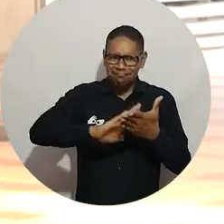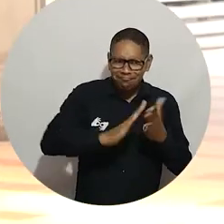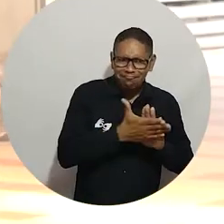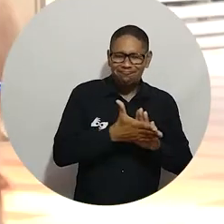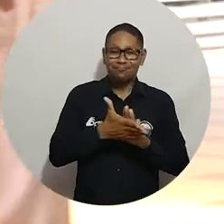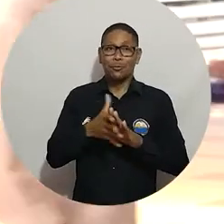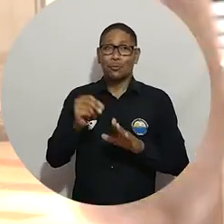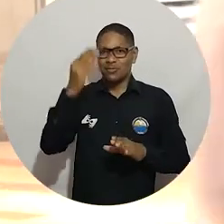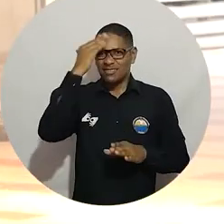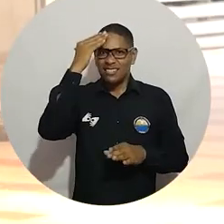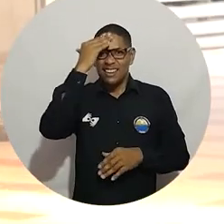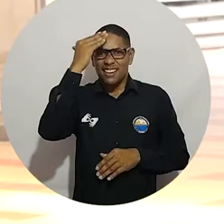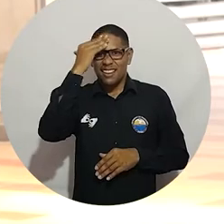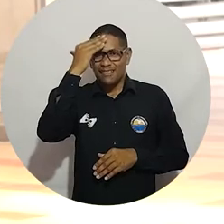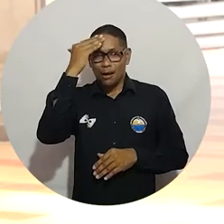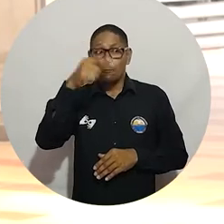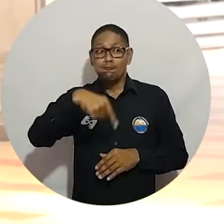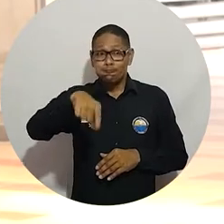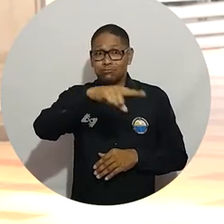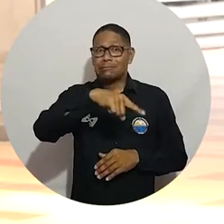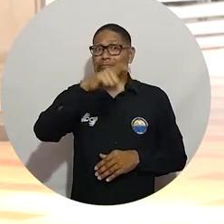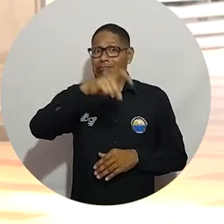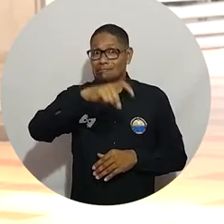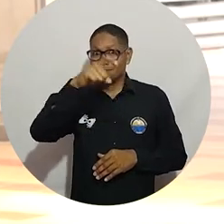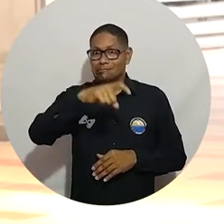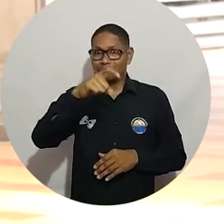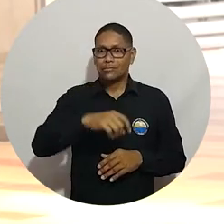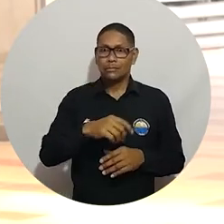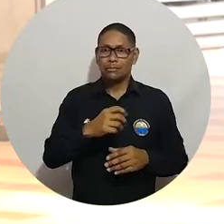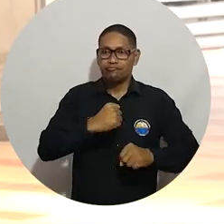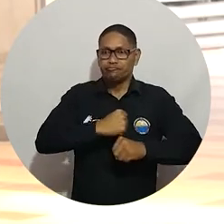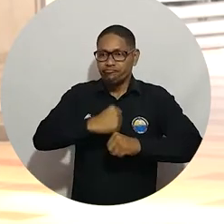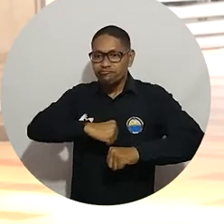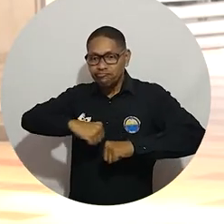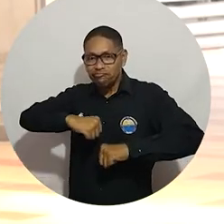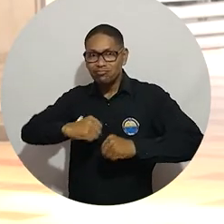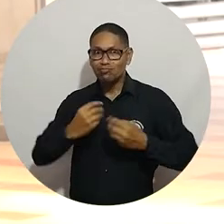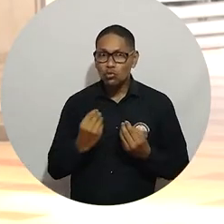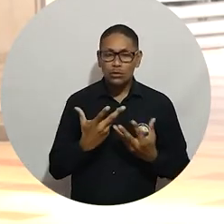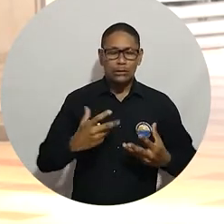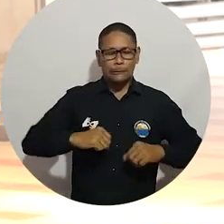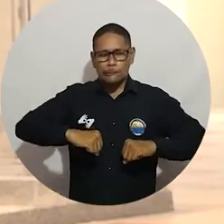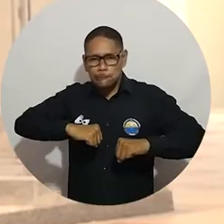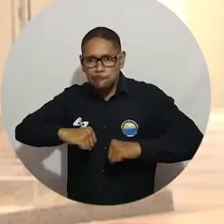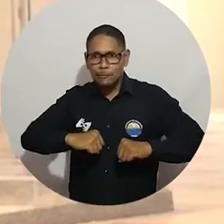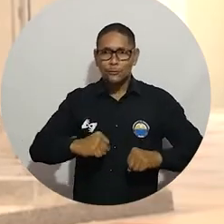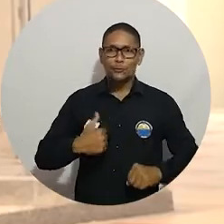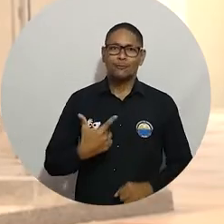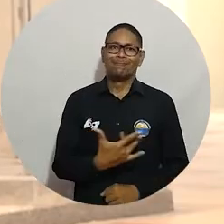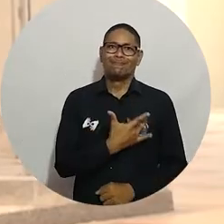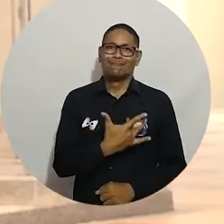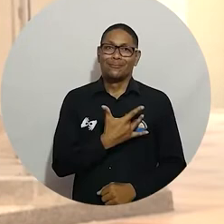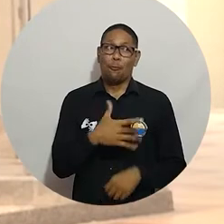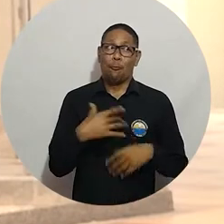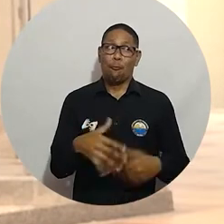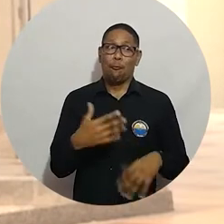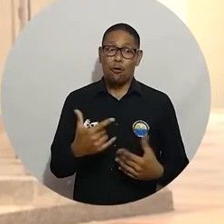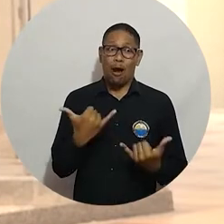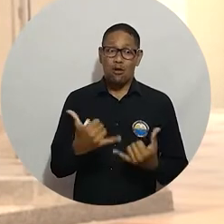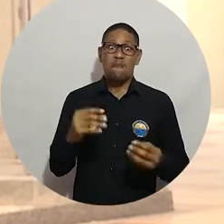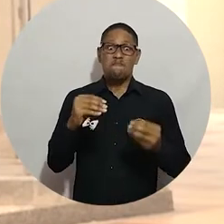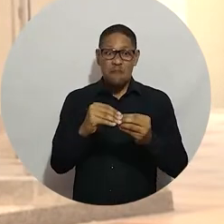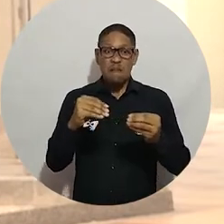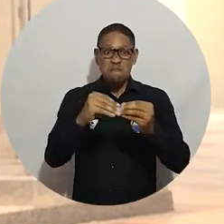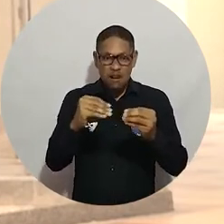logrado los sueños de mi familia, de la comunidad como tal, porque sé que realmente se necesita, hay mucho que hacer por ellos,